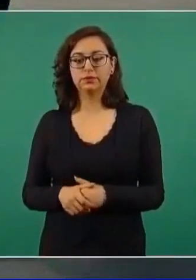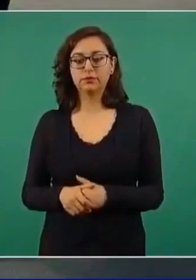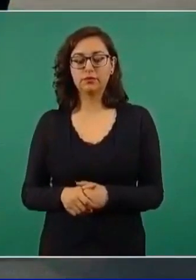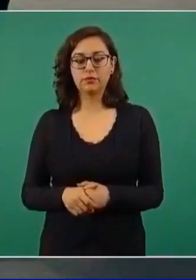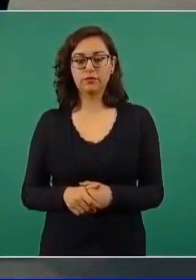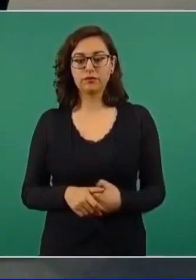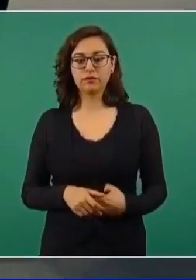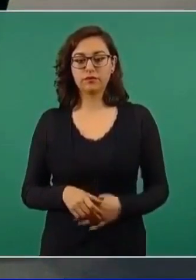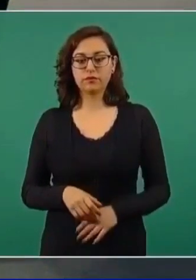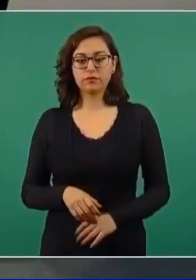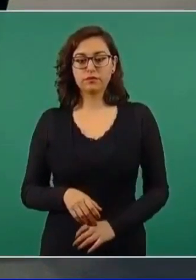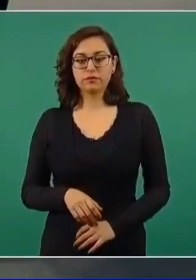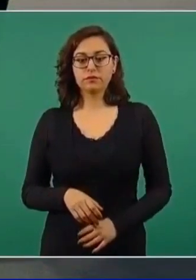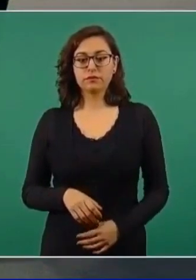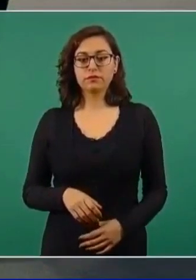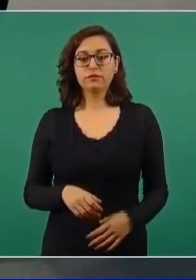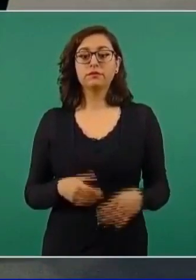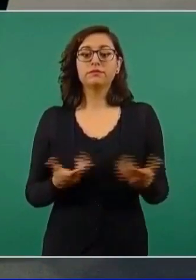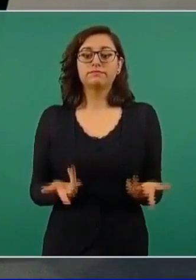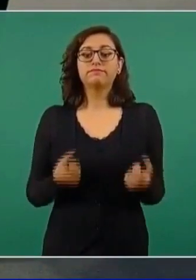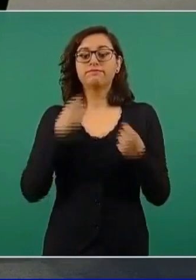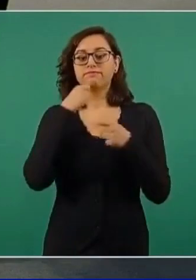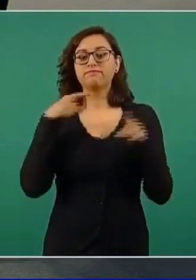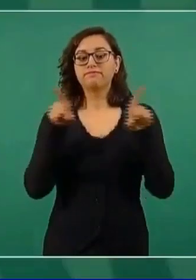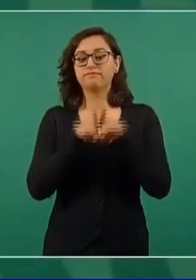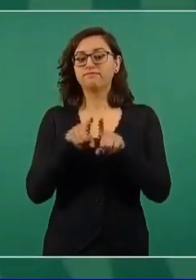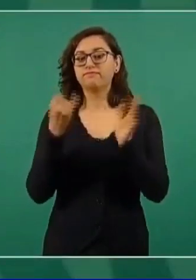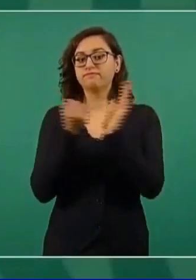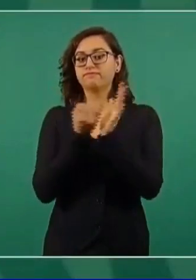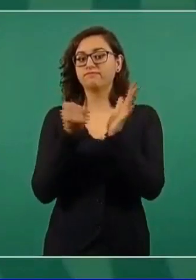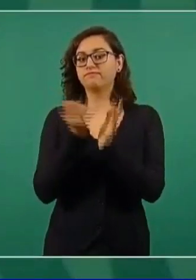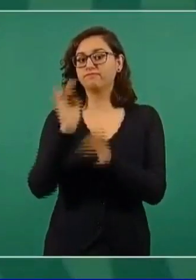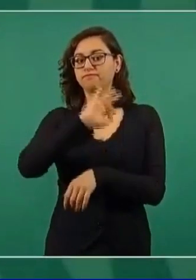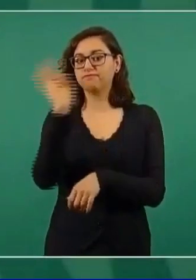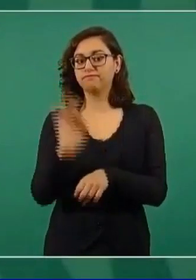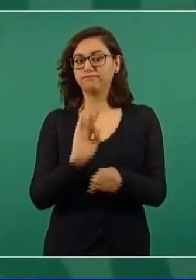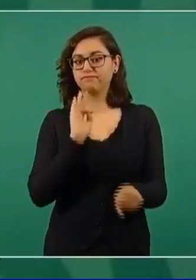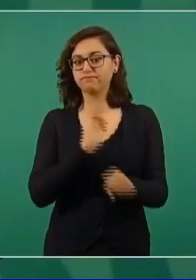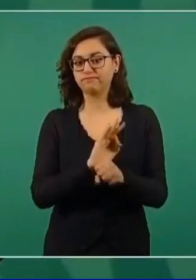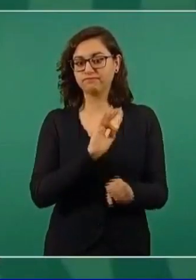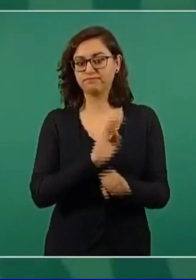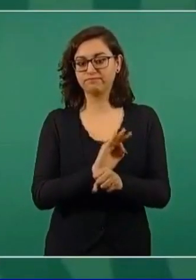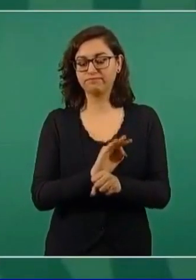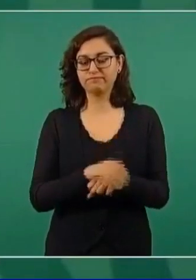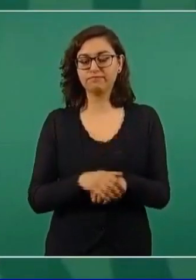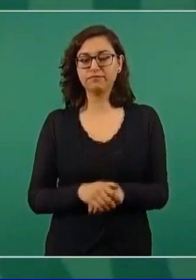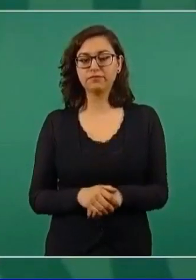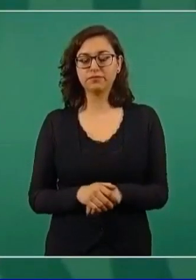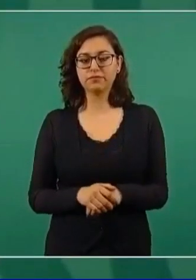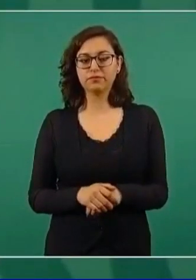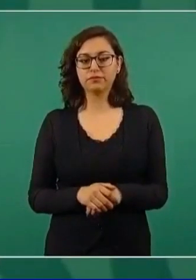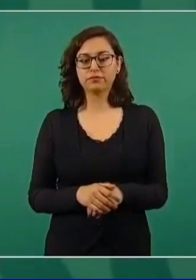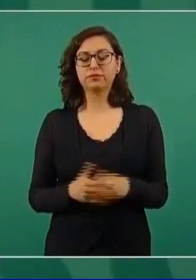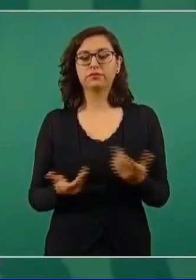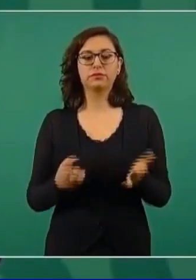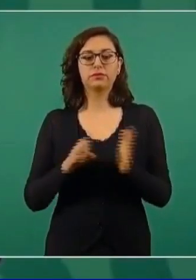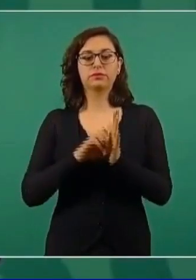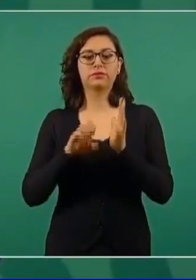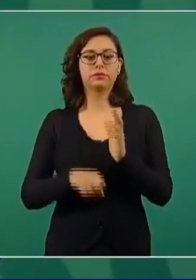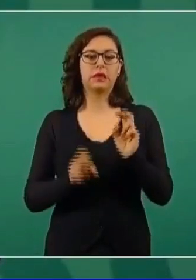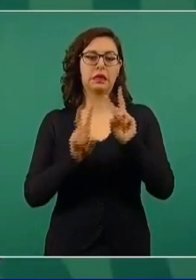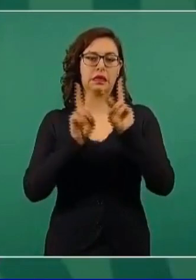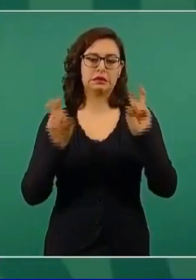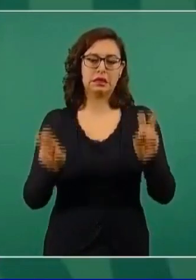había subsidios en esto que estamos hablando. Por ejemplo, la utilización de las líneas